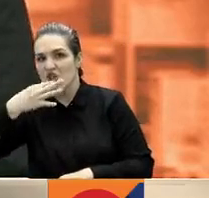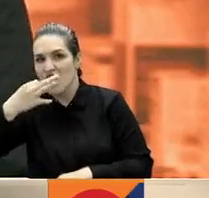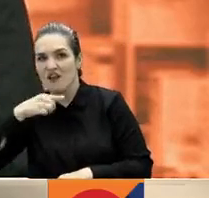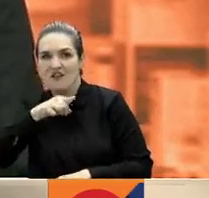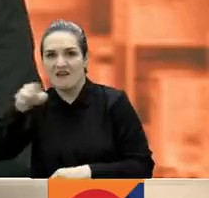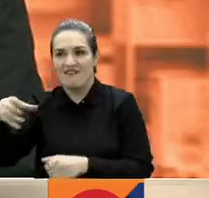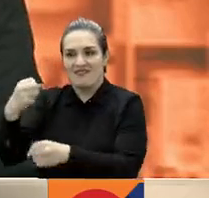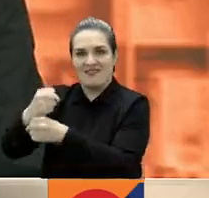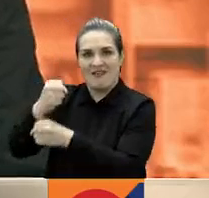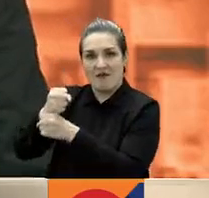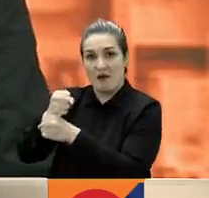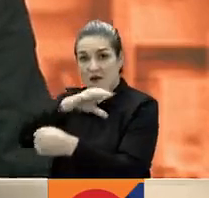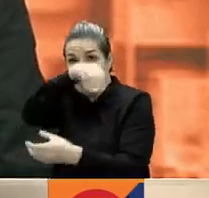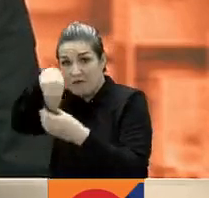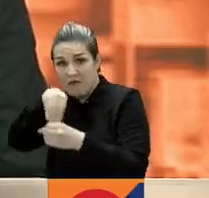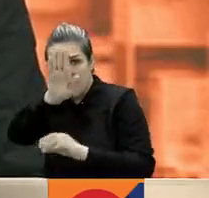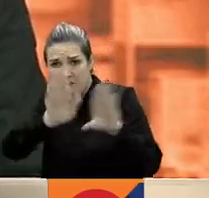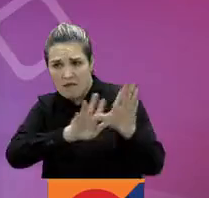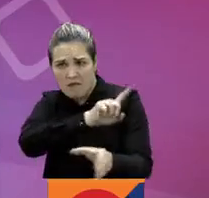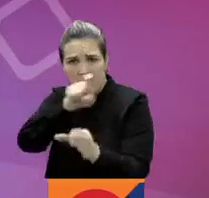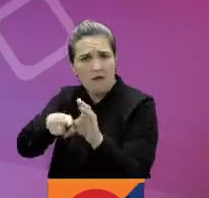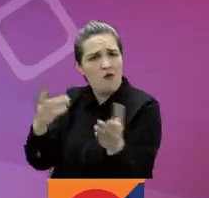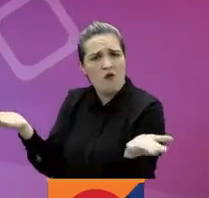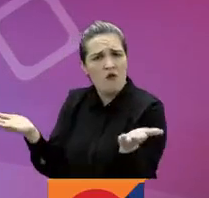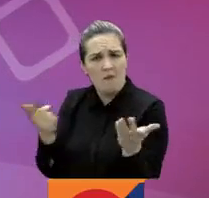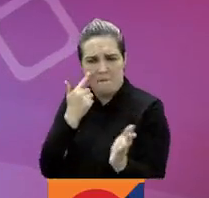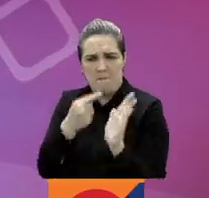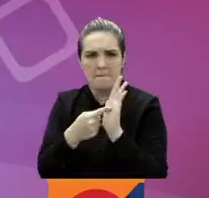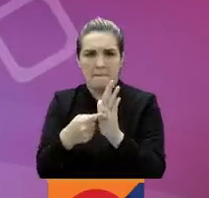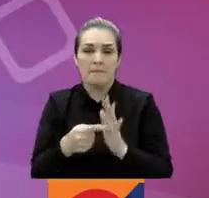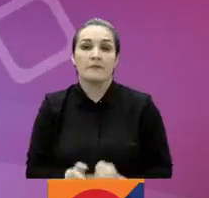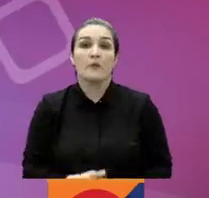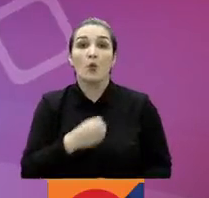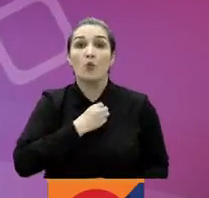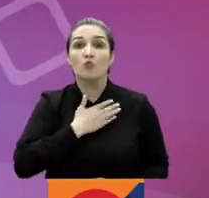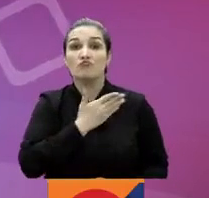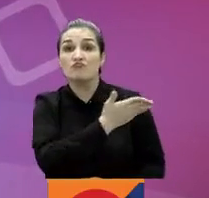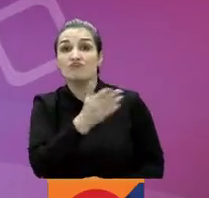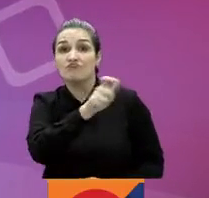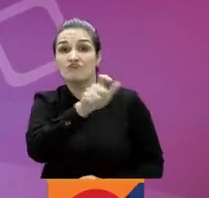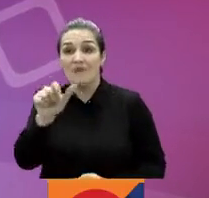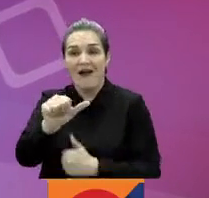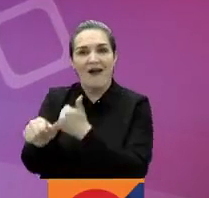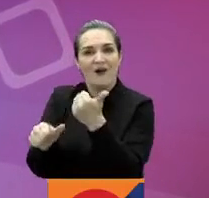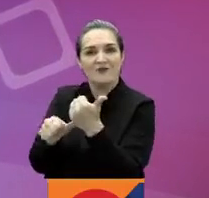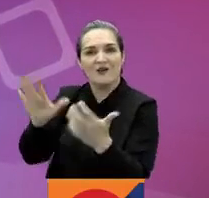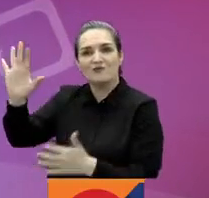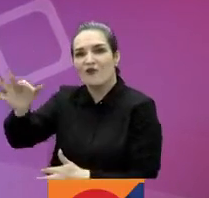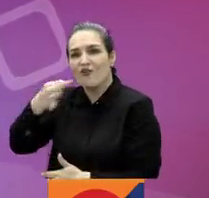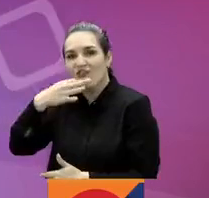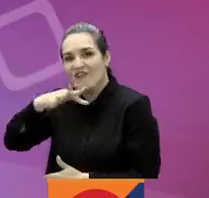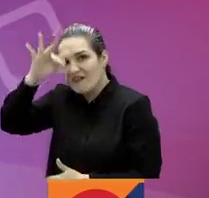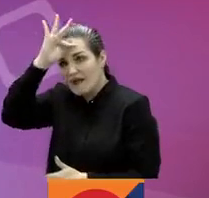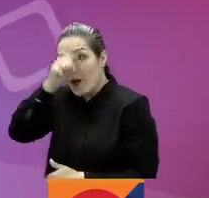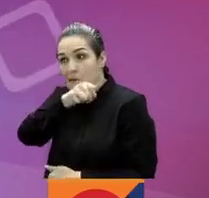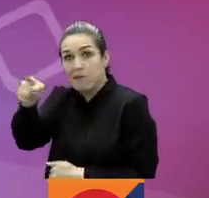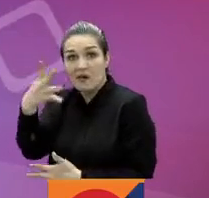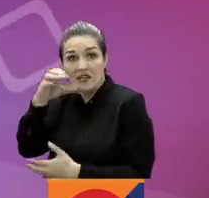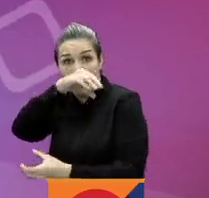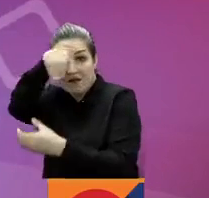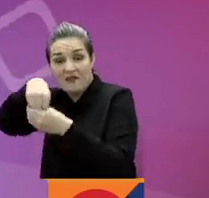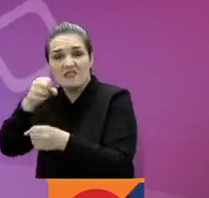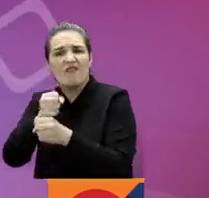trata y sobre todo cómo se pueden postular. En oportunidades para que auxiliares en servicios farmacéuticos trabajen en diferentes